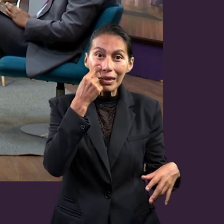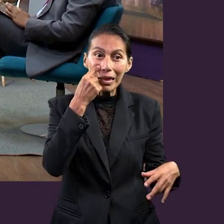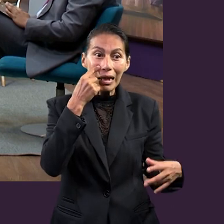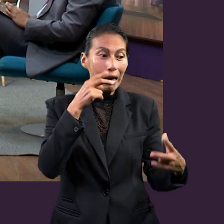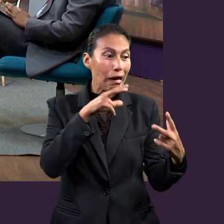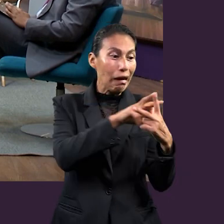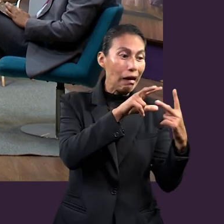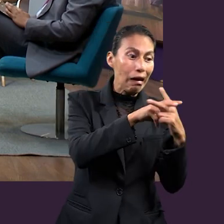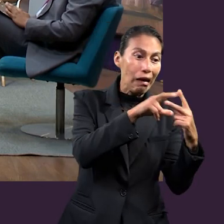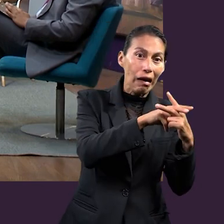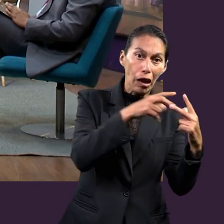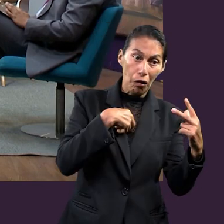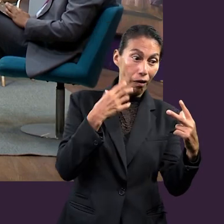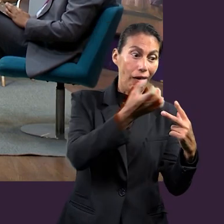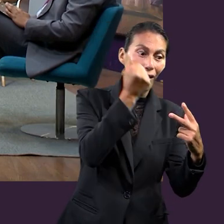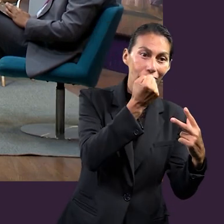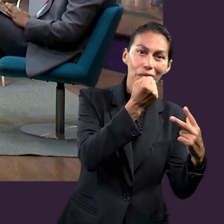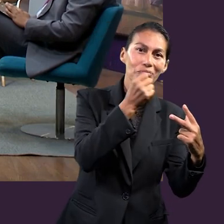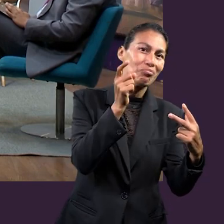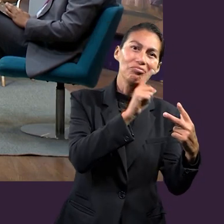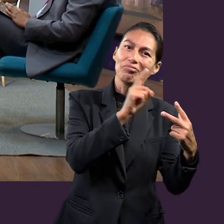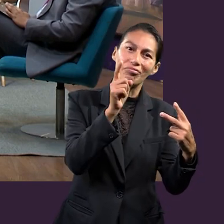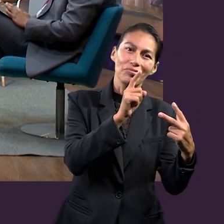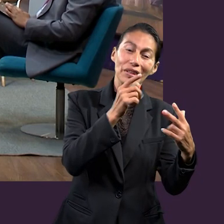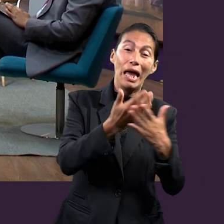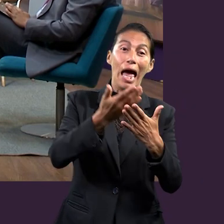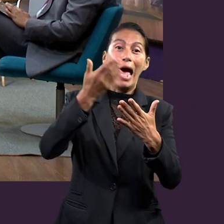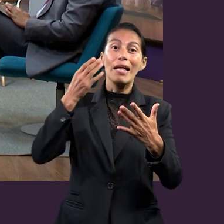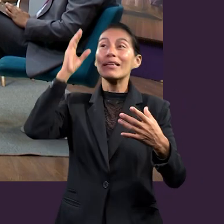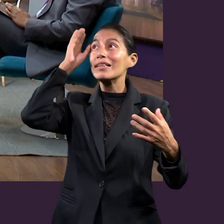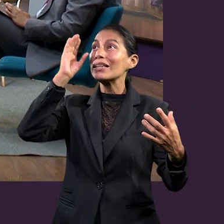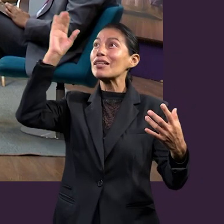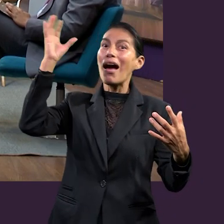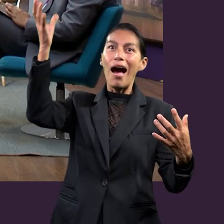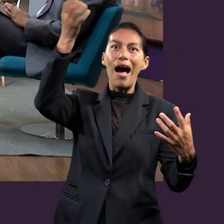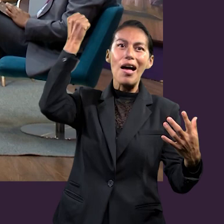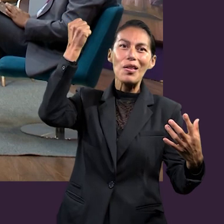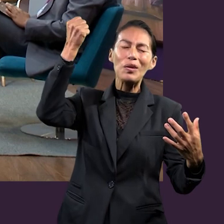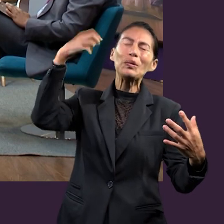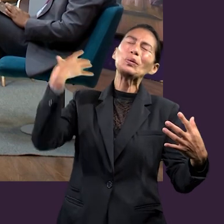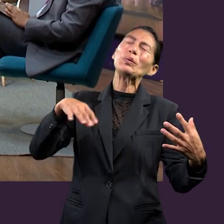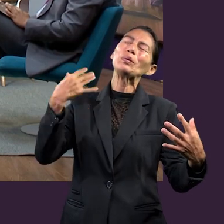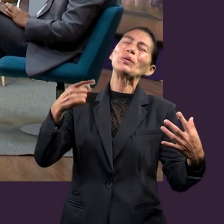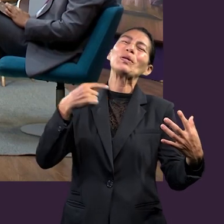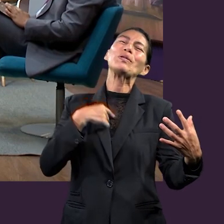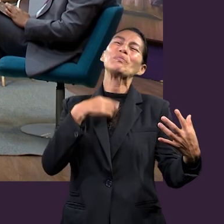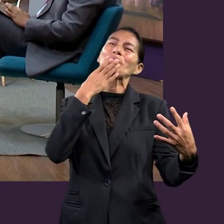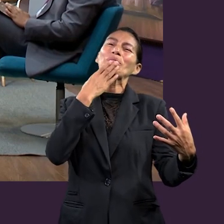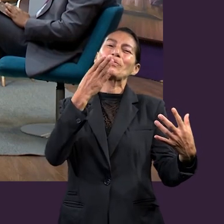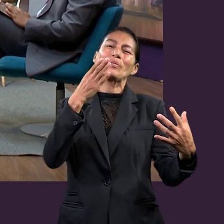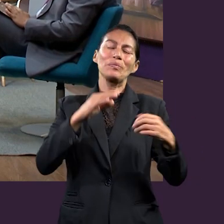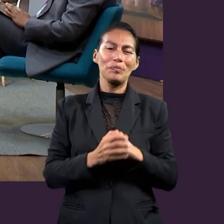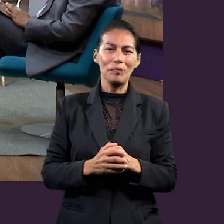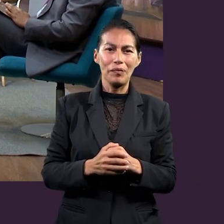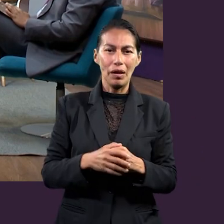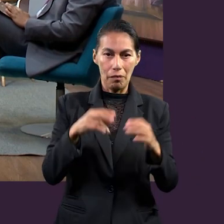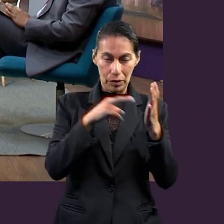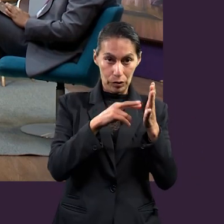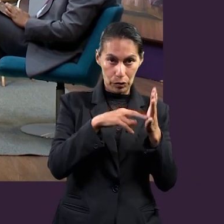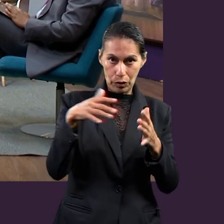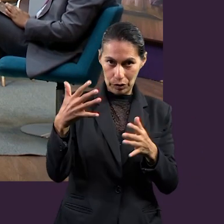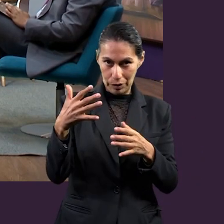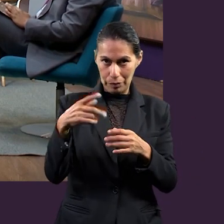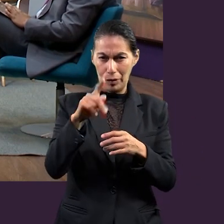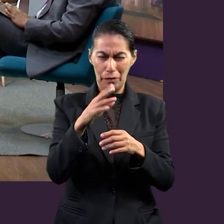Pero resulta que es una batalla ganada. Pero no la gané yo. No, la ganó Cristo. Es correcto. Estábamos en el